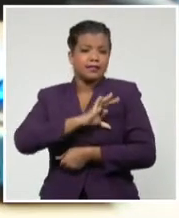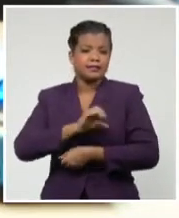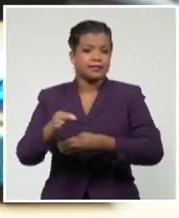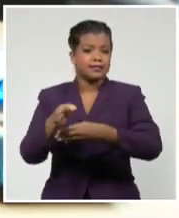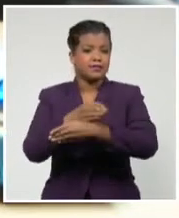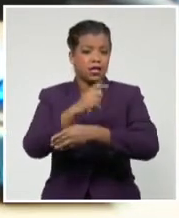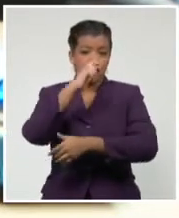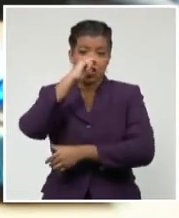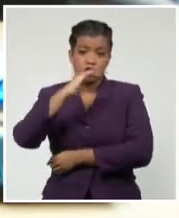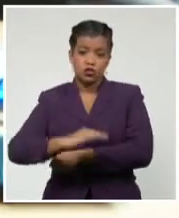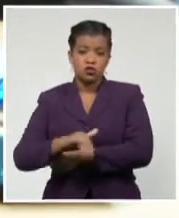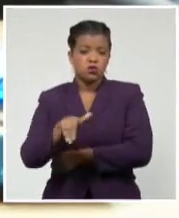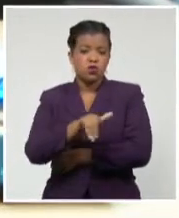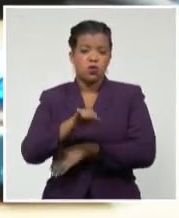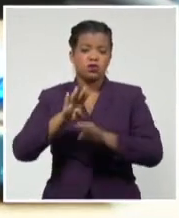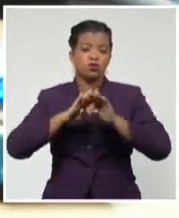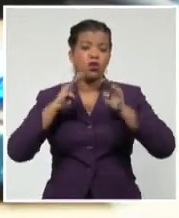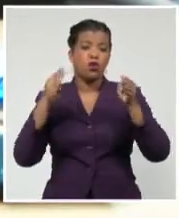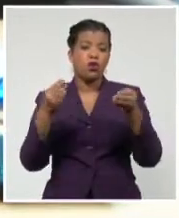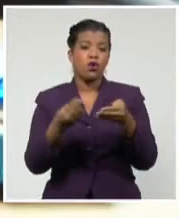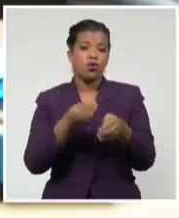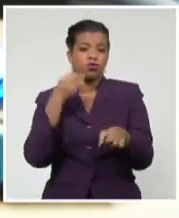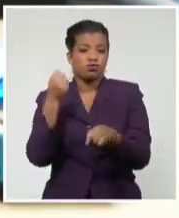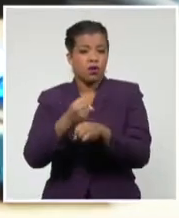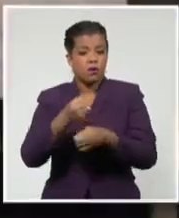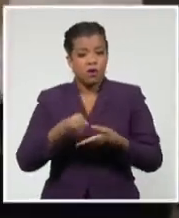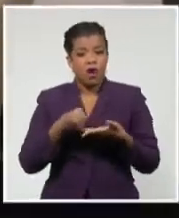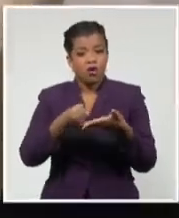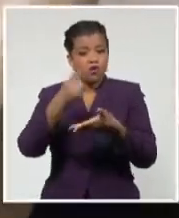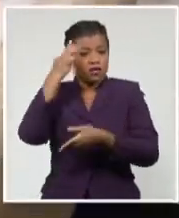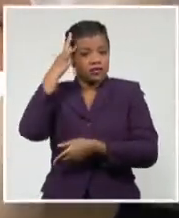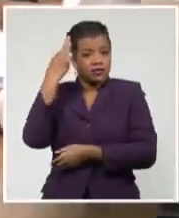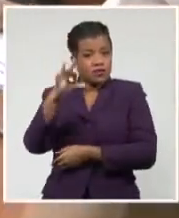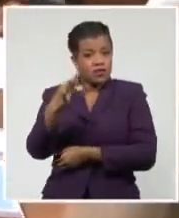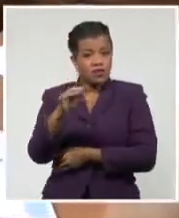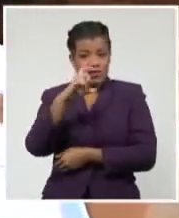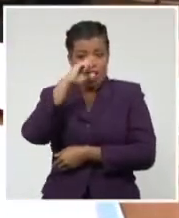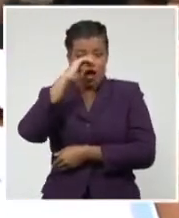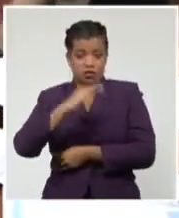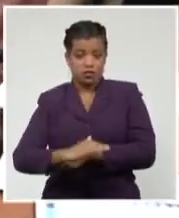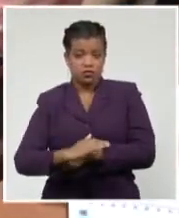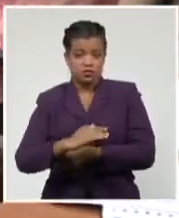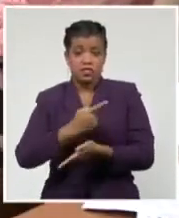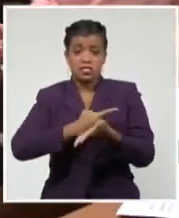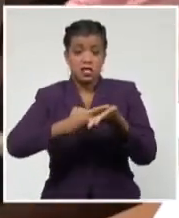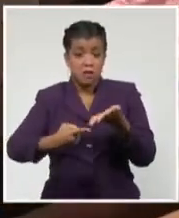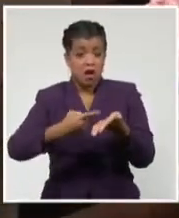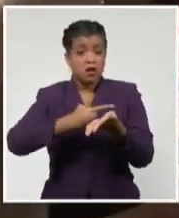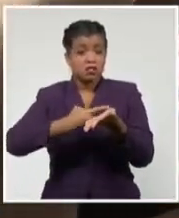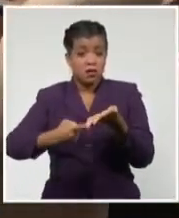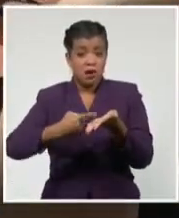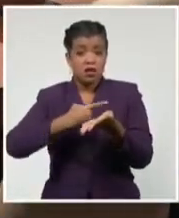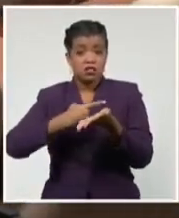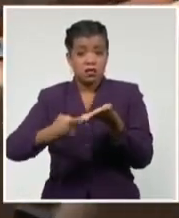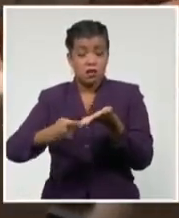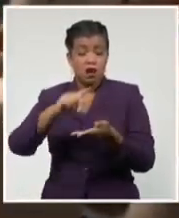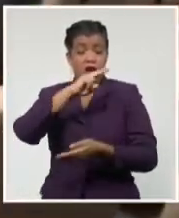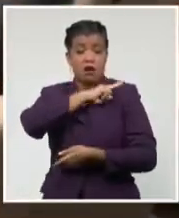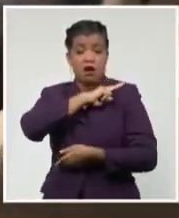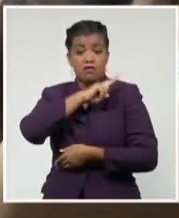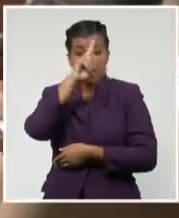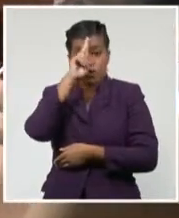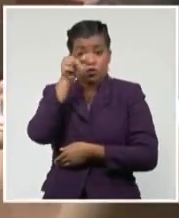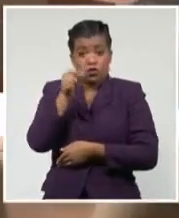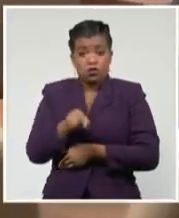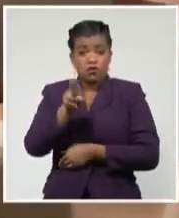como todo lo que se ha hecho en favor de la salud mental de los infantes. Como cada semana, el doctor en ciencias Raúl Guinovar, decano de la